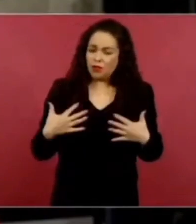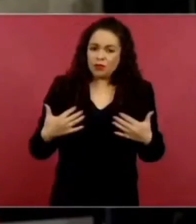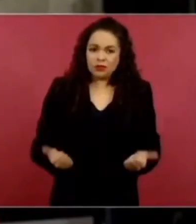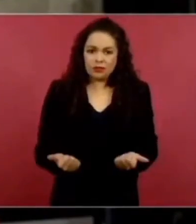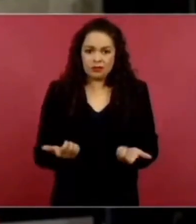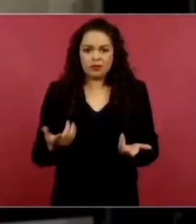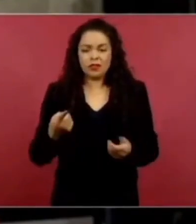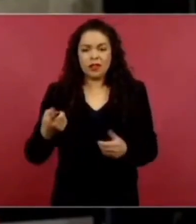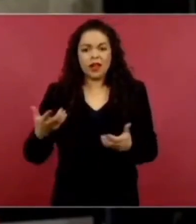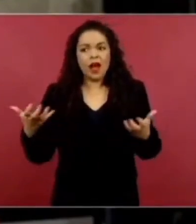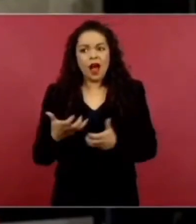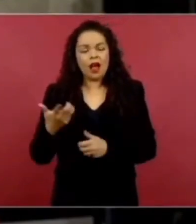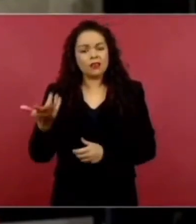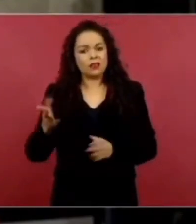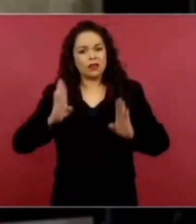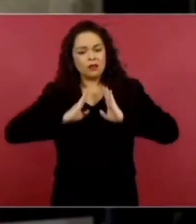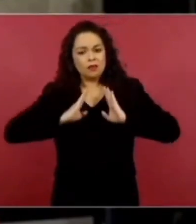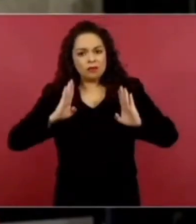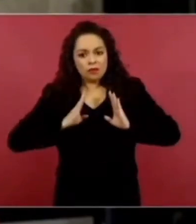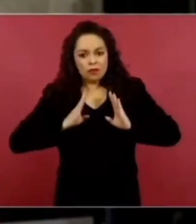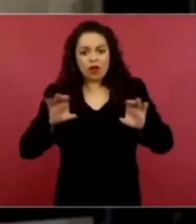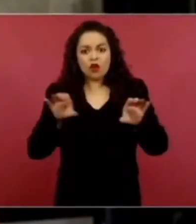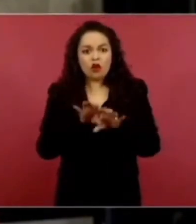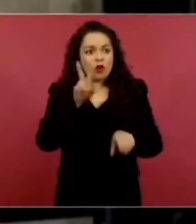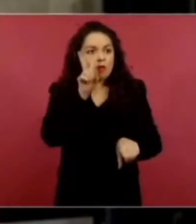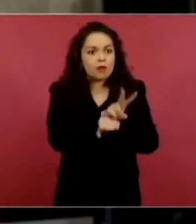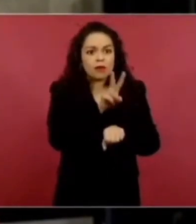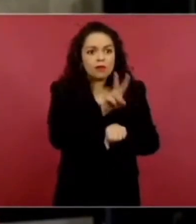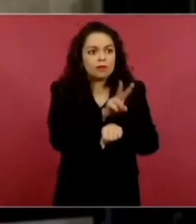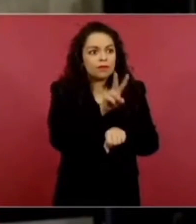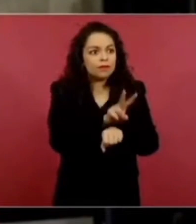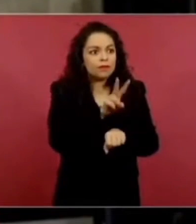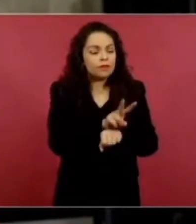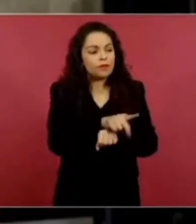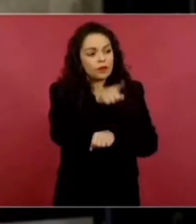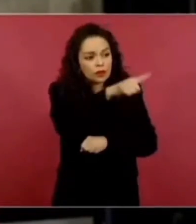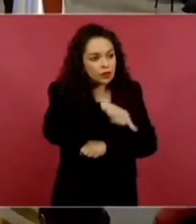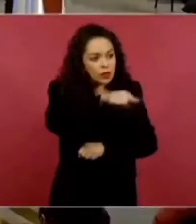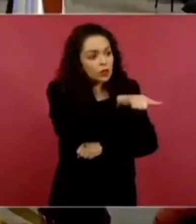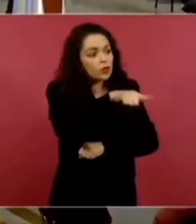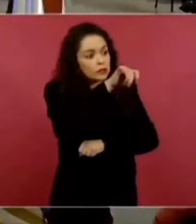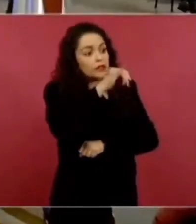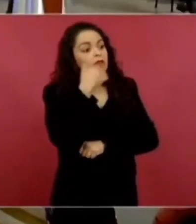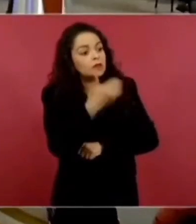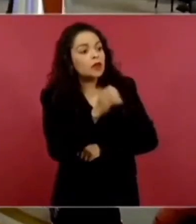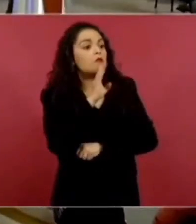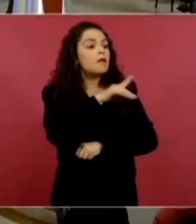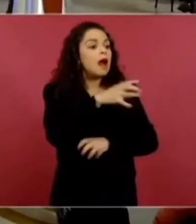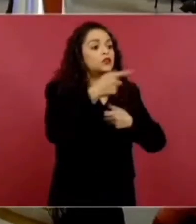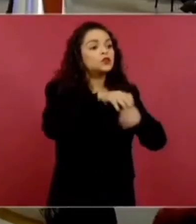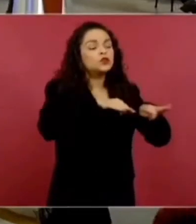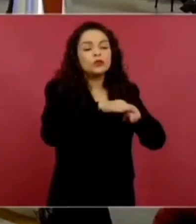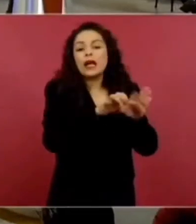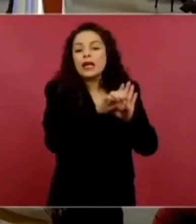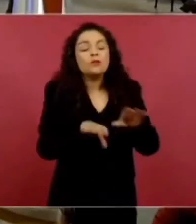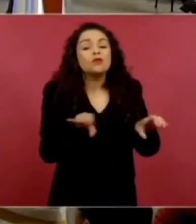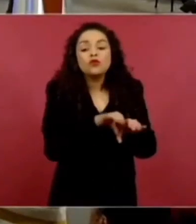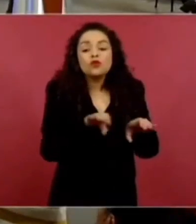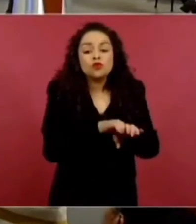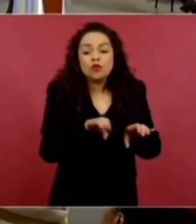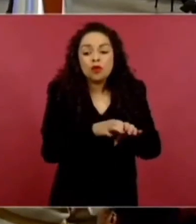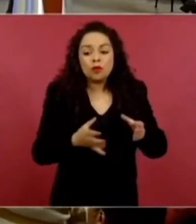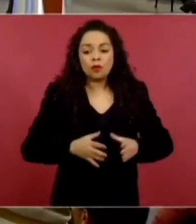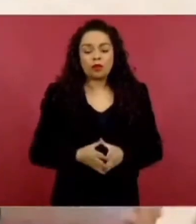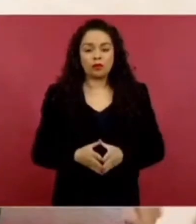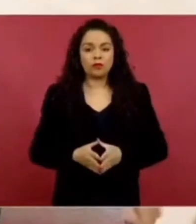están haciendo y cómo cómo supervisamos el trabajo que hacen ellos por ejemplo ahí vamos ahí vamos avanzando es